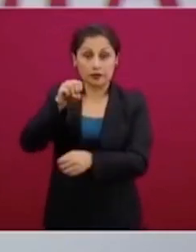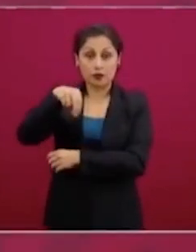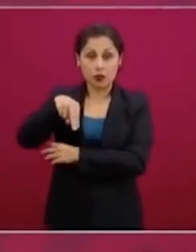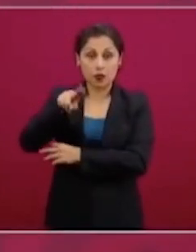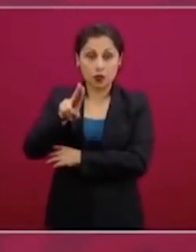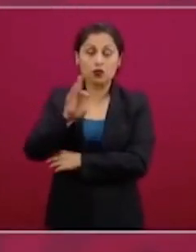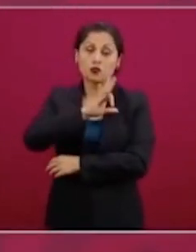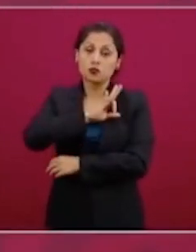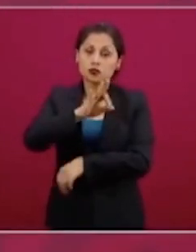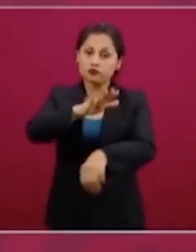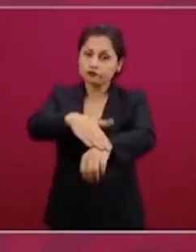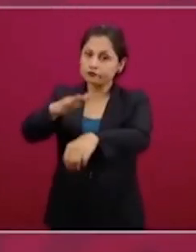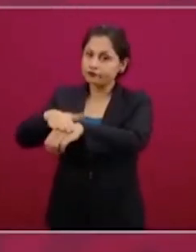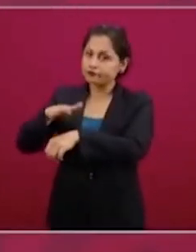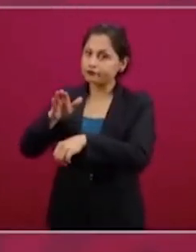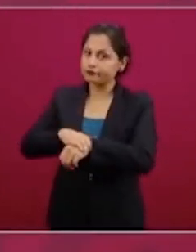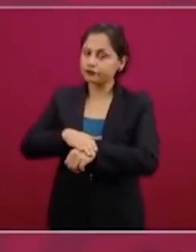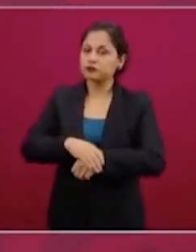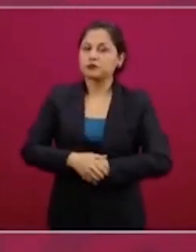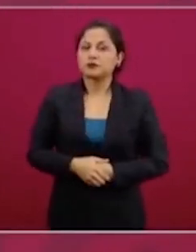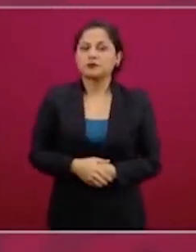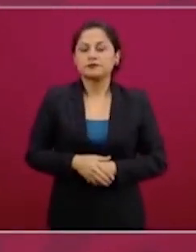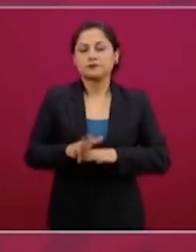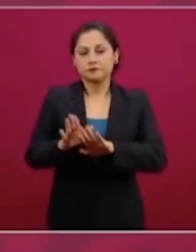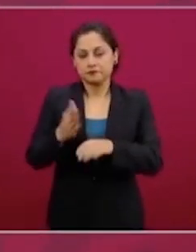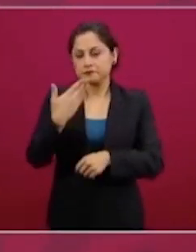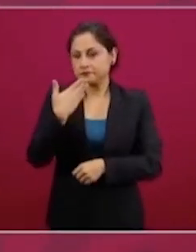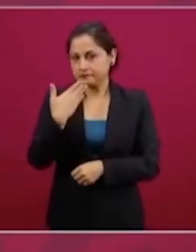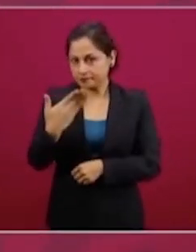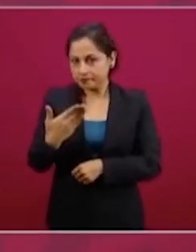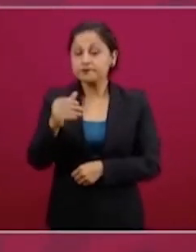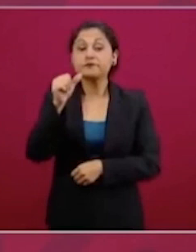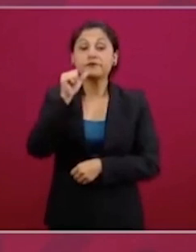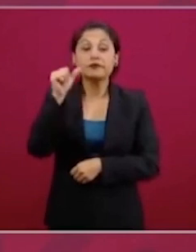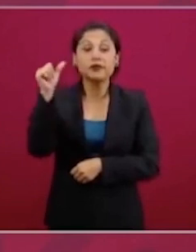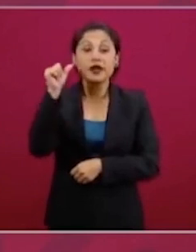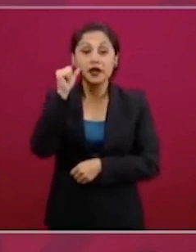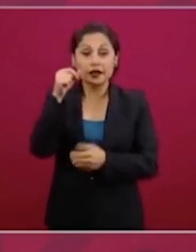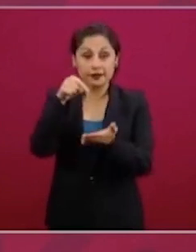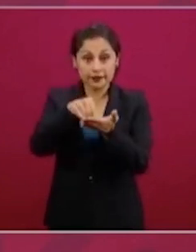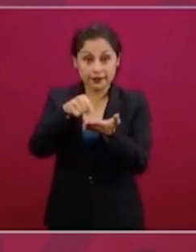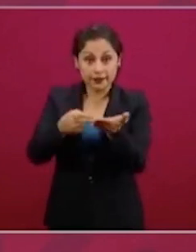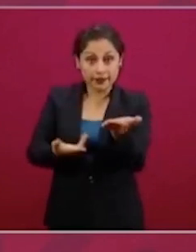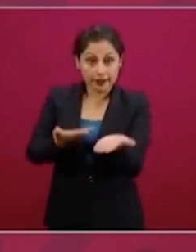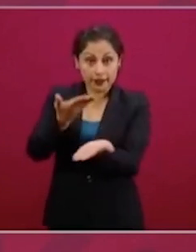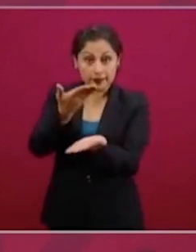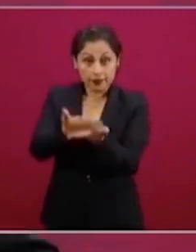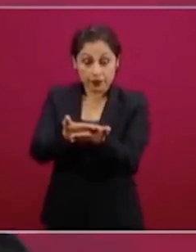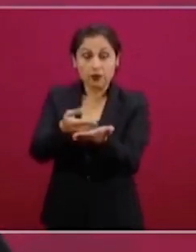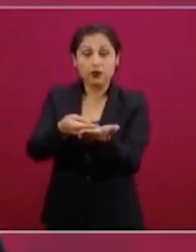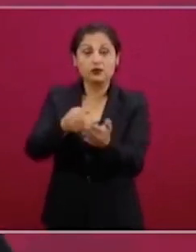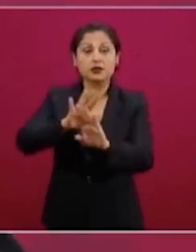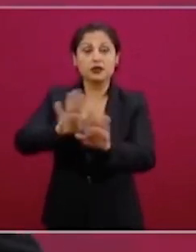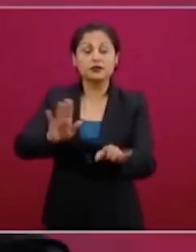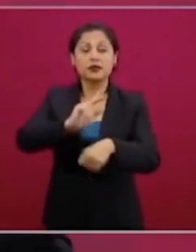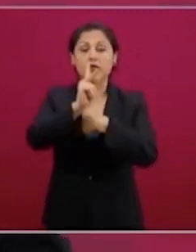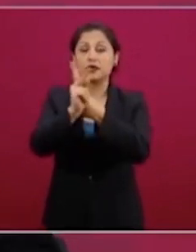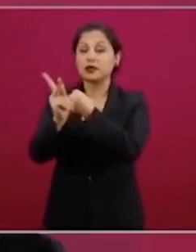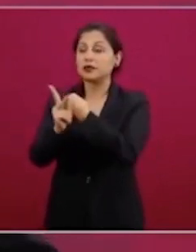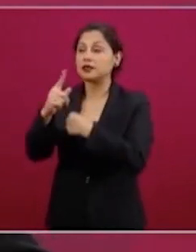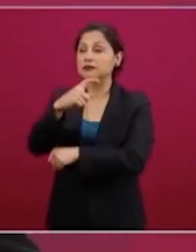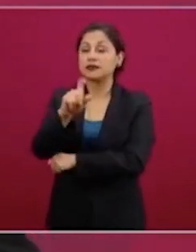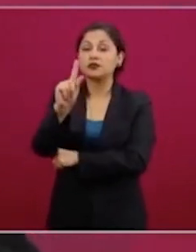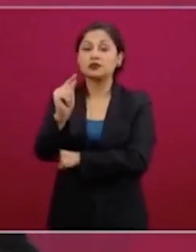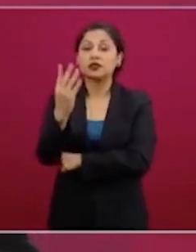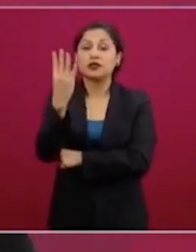Bueno, pues bien, el día de ayer se logró que 179 países, que es el 93 por